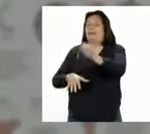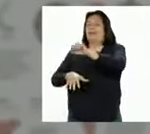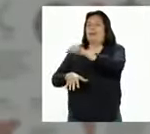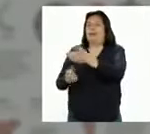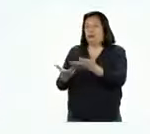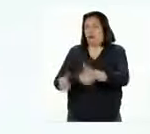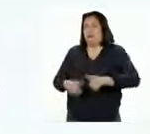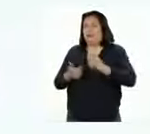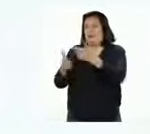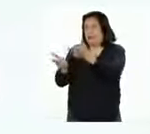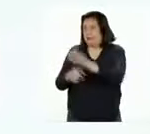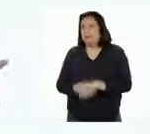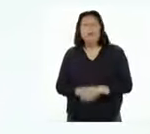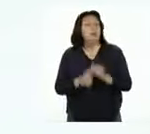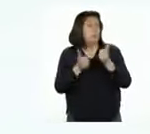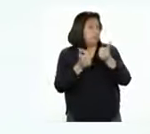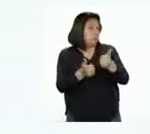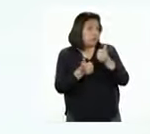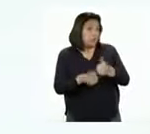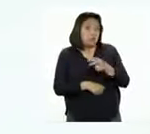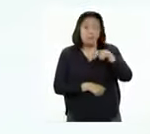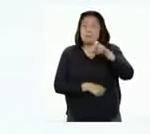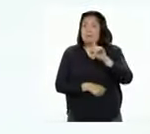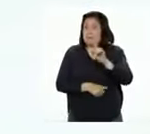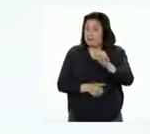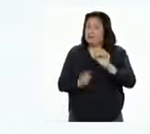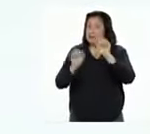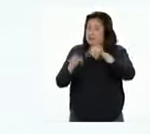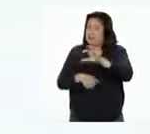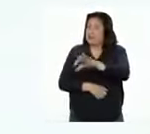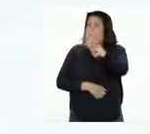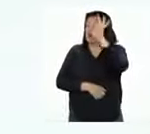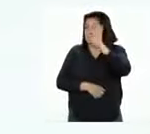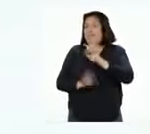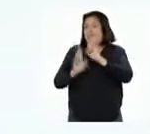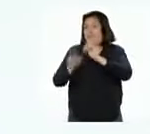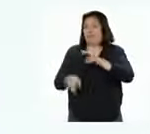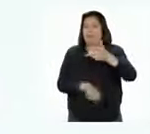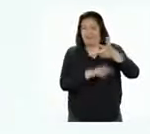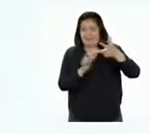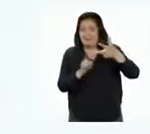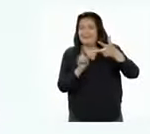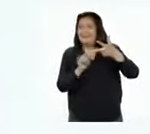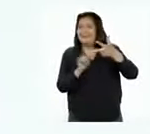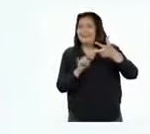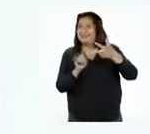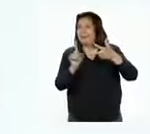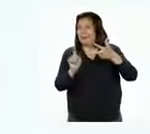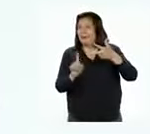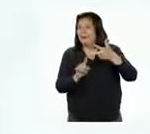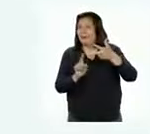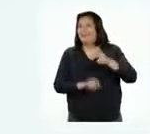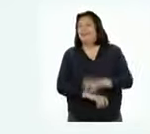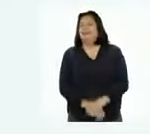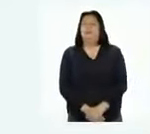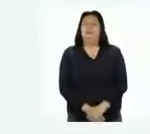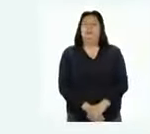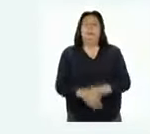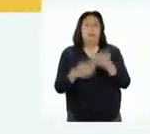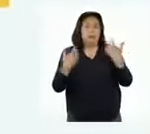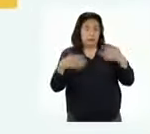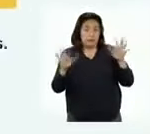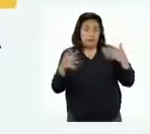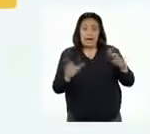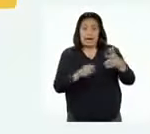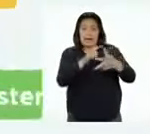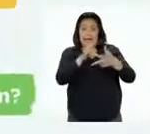peruanos. Muy bien, Patti. Has encontrado la respuesta a la tercera pregunta. Y